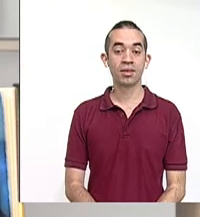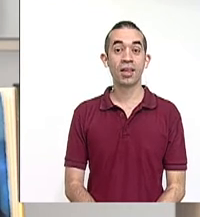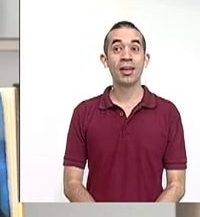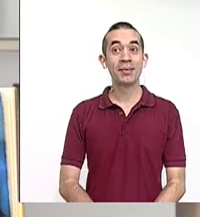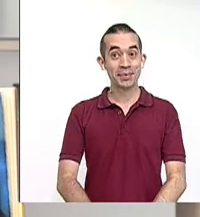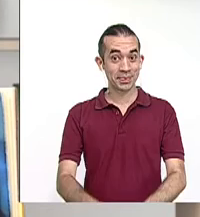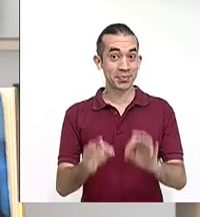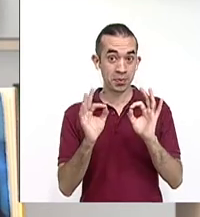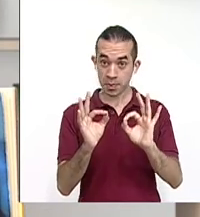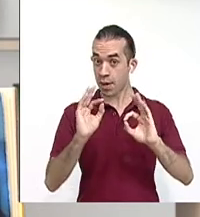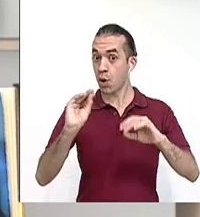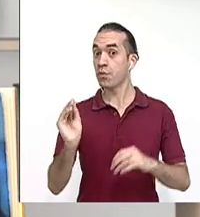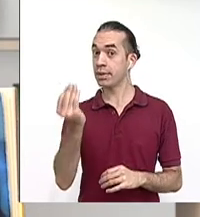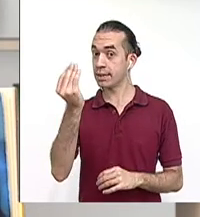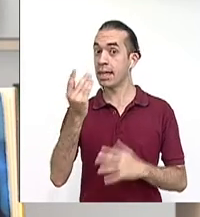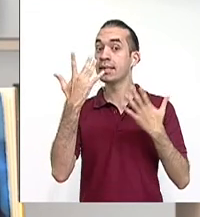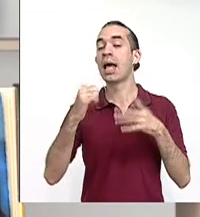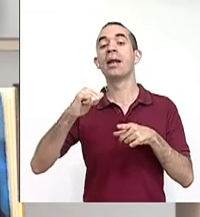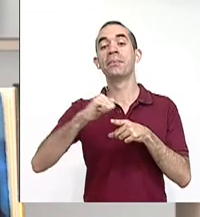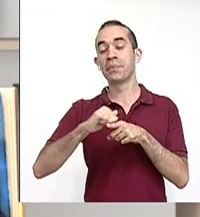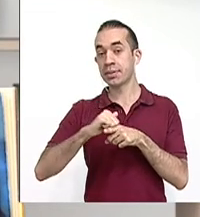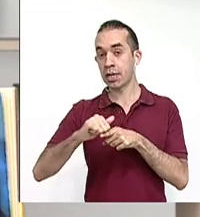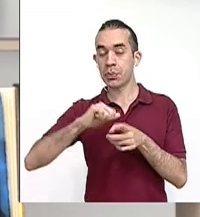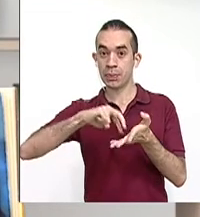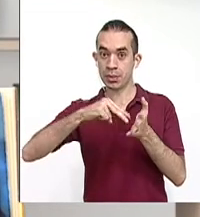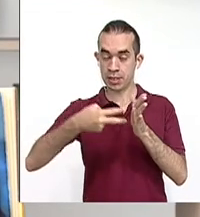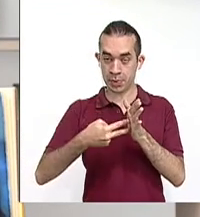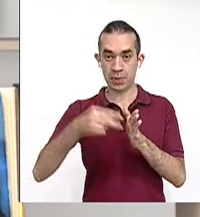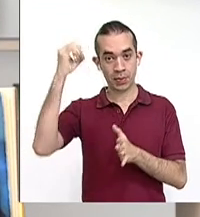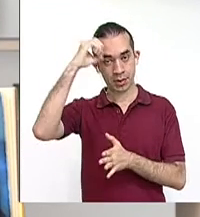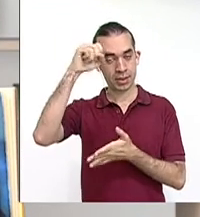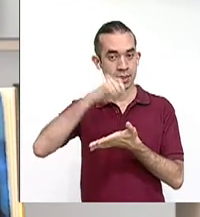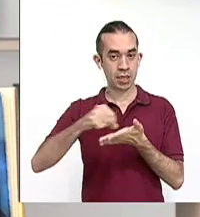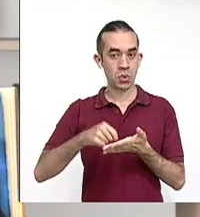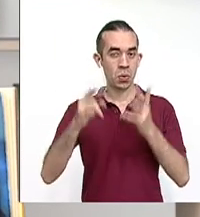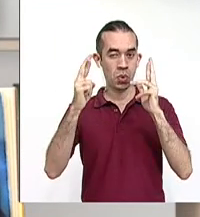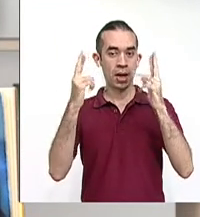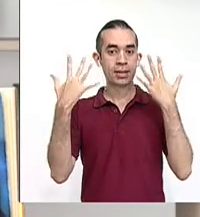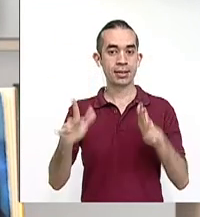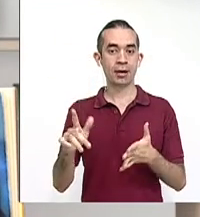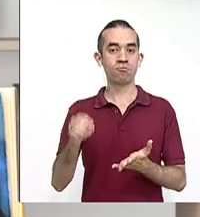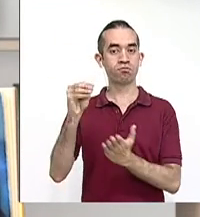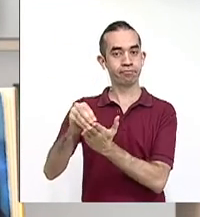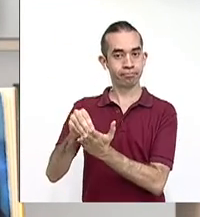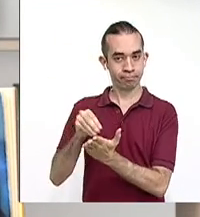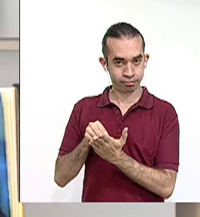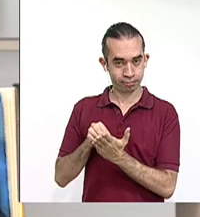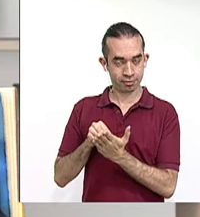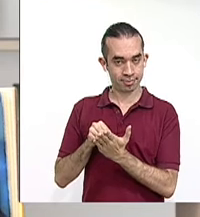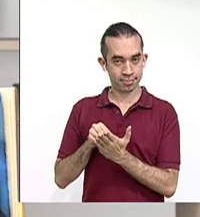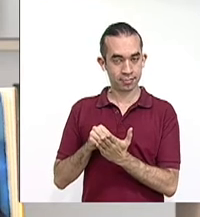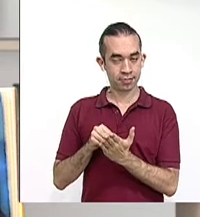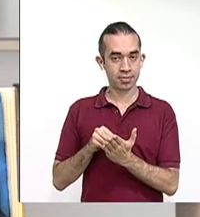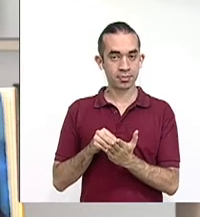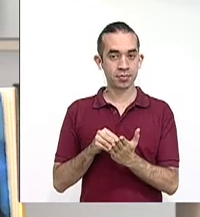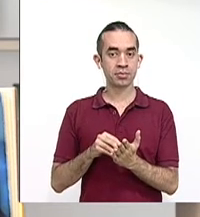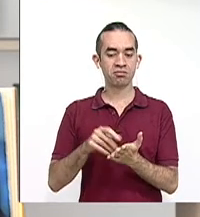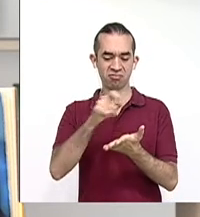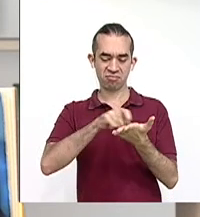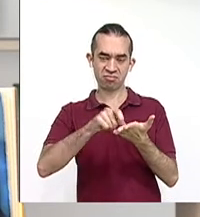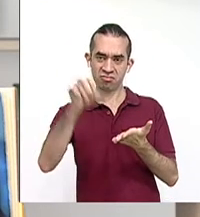Muy bien, jóvenes, hemos repasado el concepto de ensayos, pero que hayan tomado sus apuntes. Sí, recuerden que el ensayo es un texto de